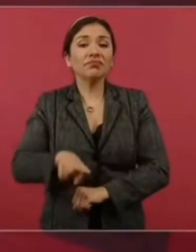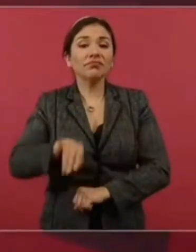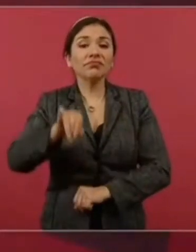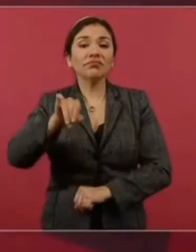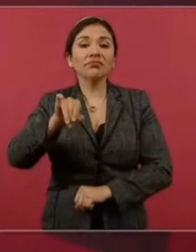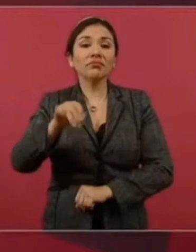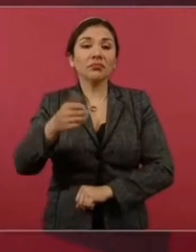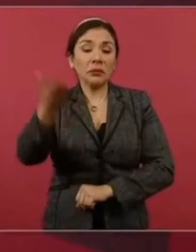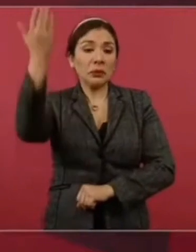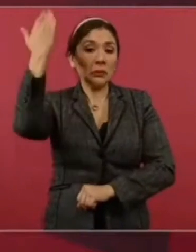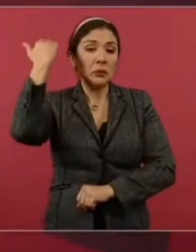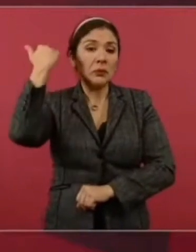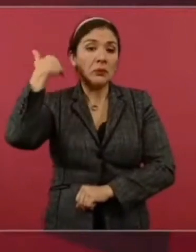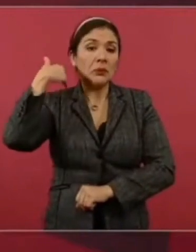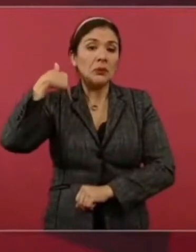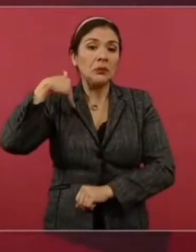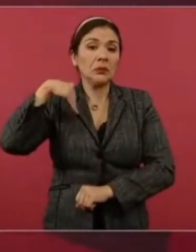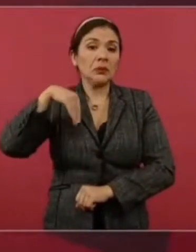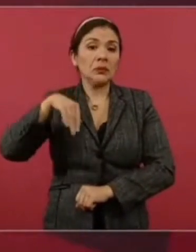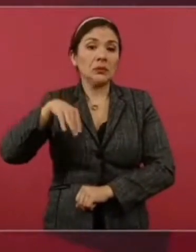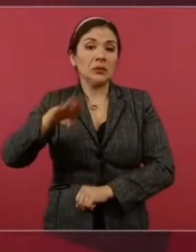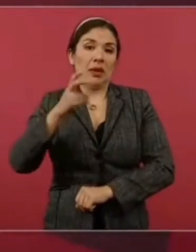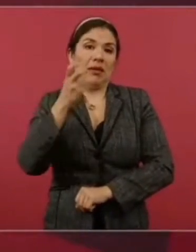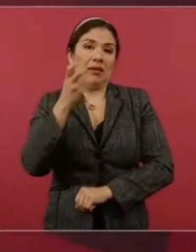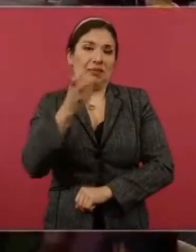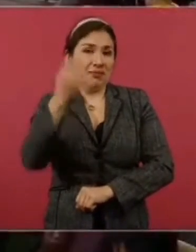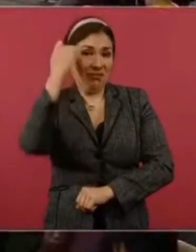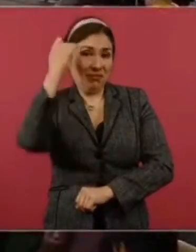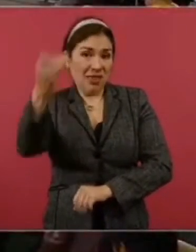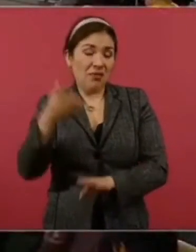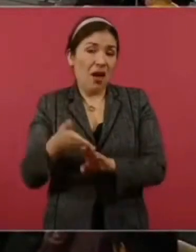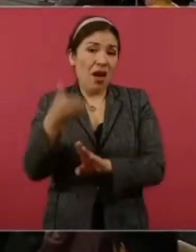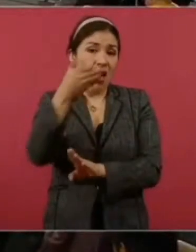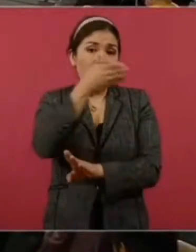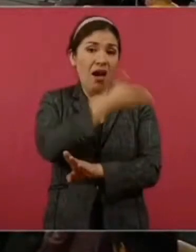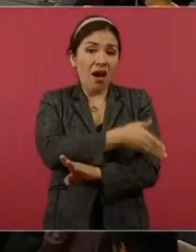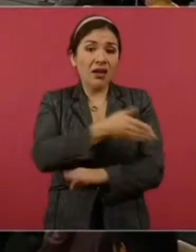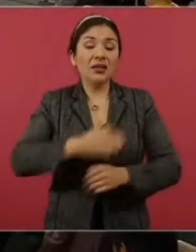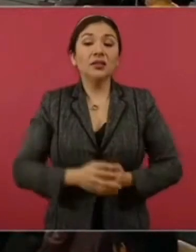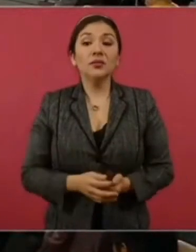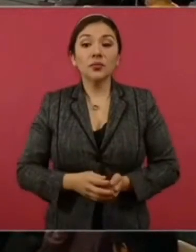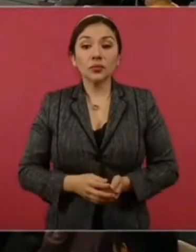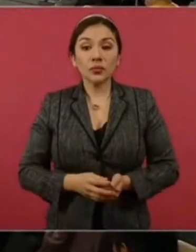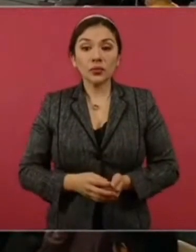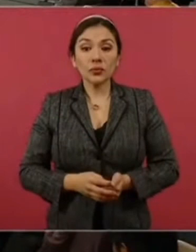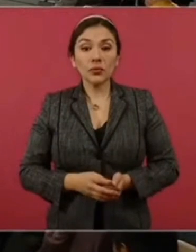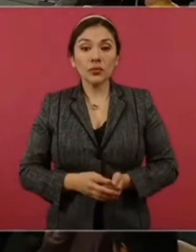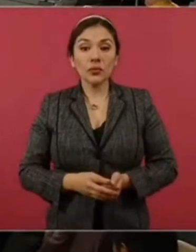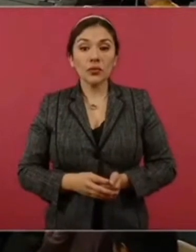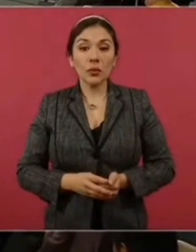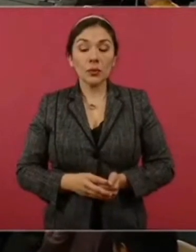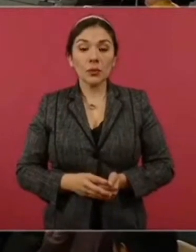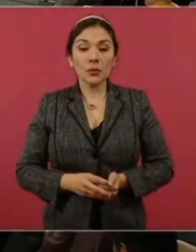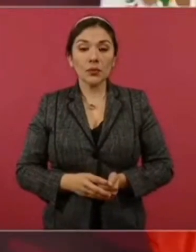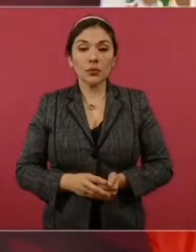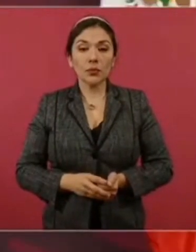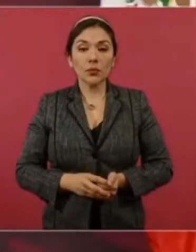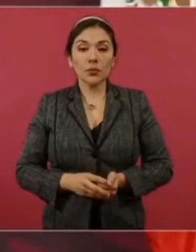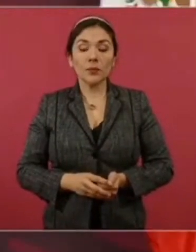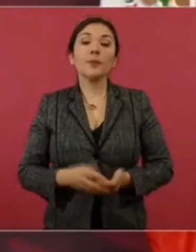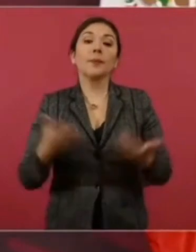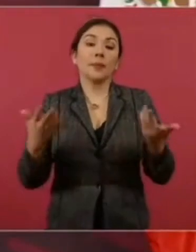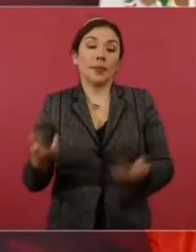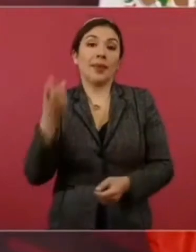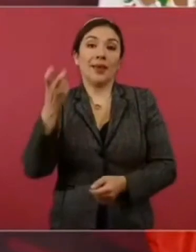en esos tiempos y el